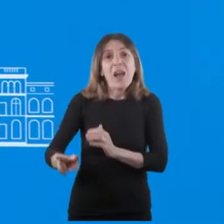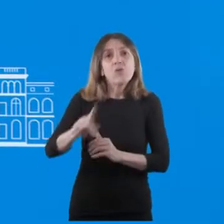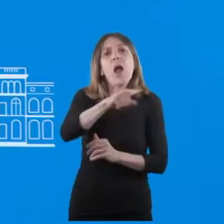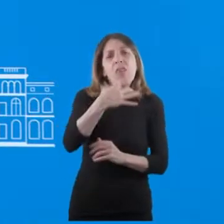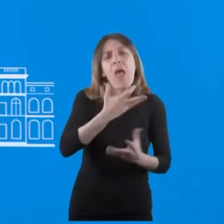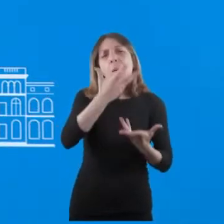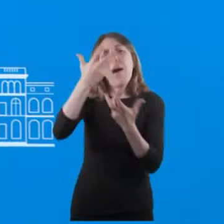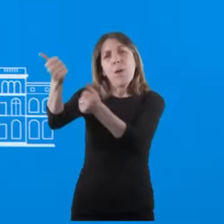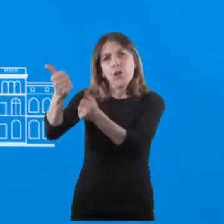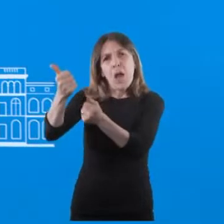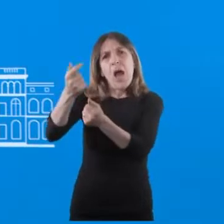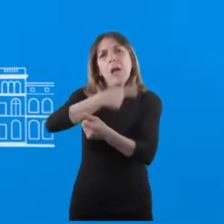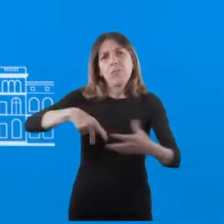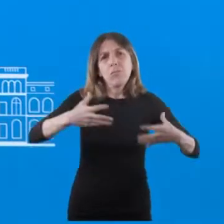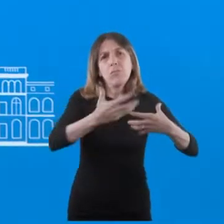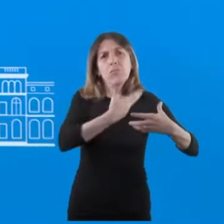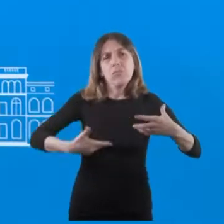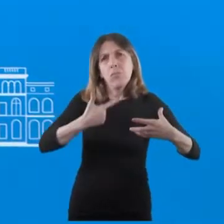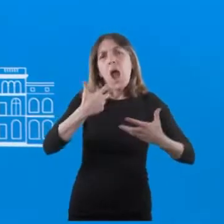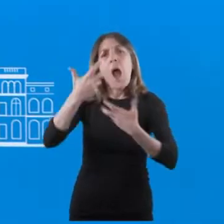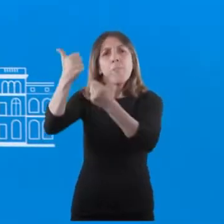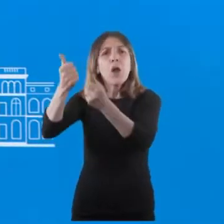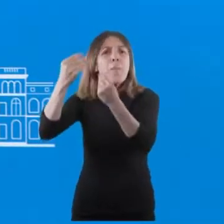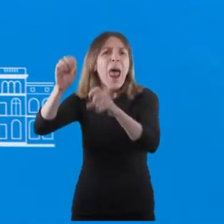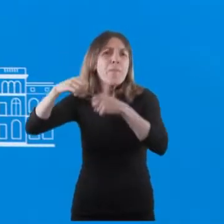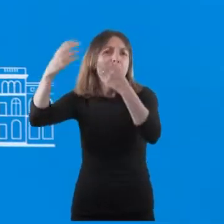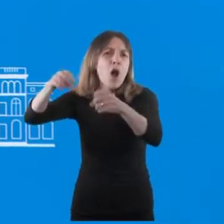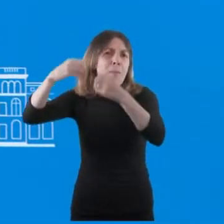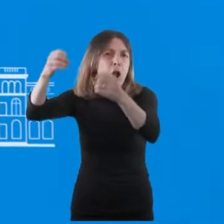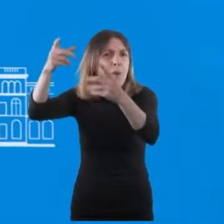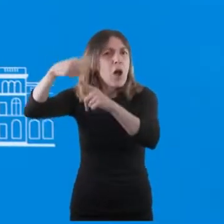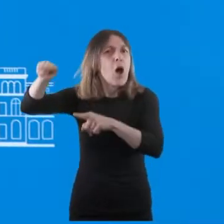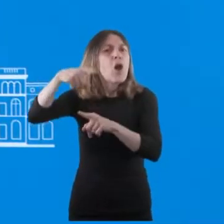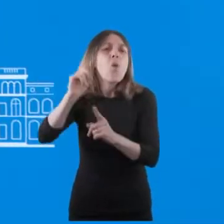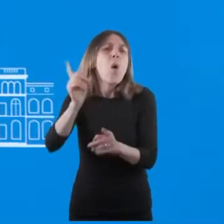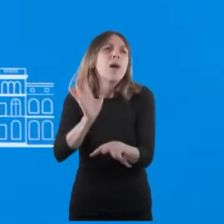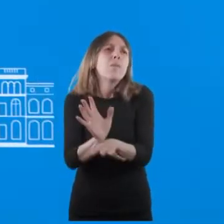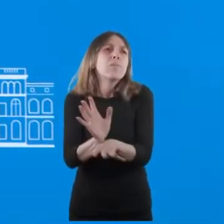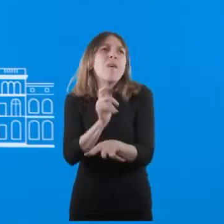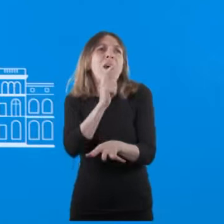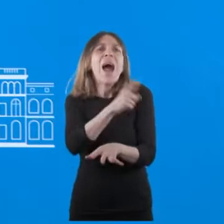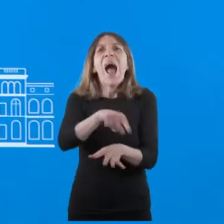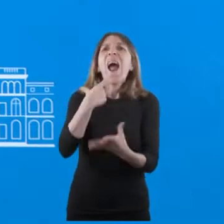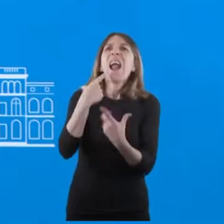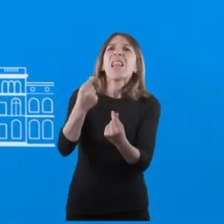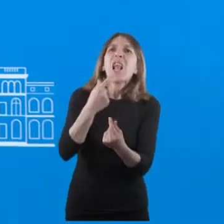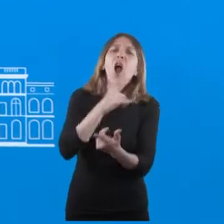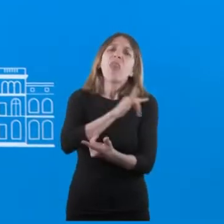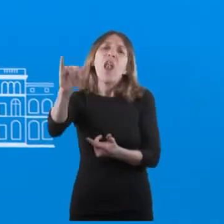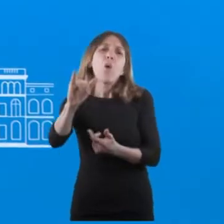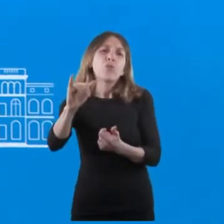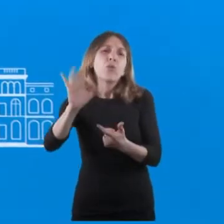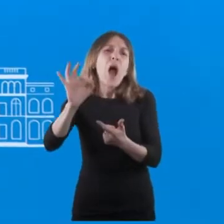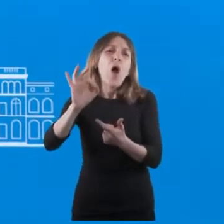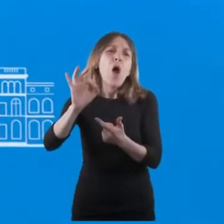acompañarlo para que las cosas mejoren cada vez más y que no es sencillamente criticando, denunciando o